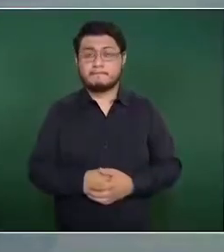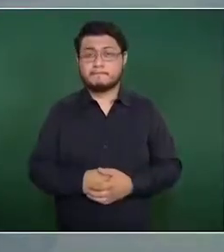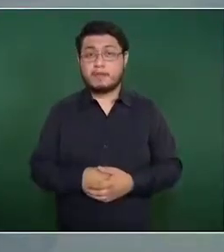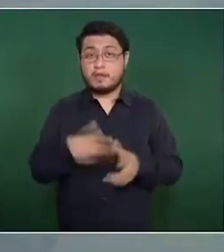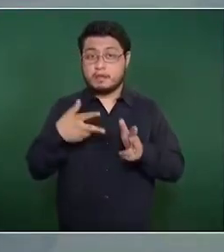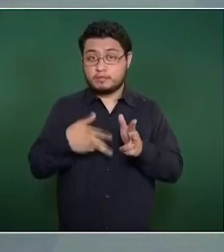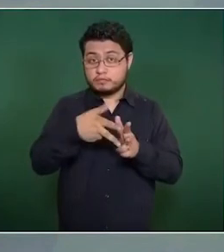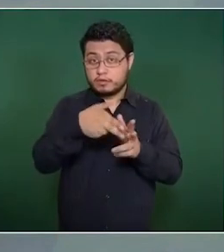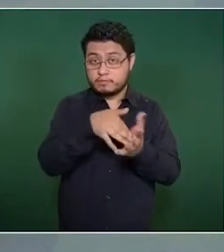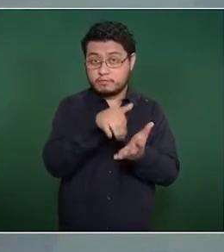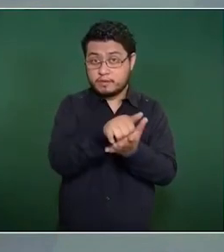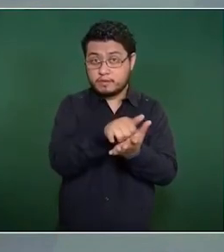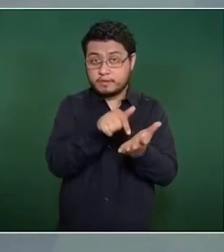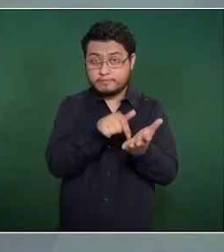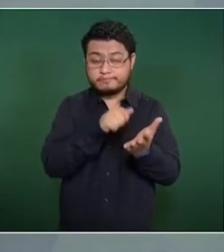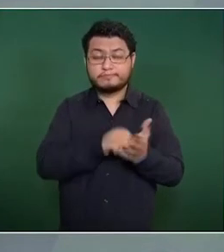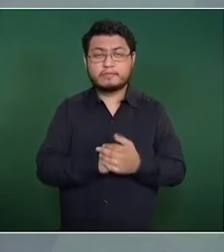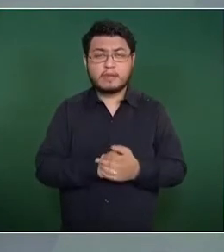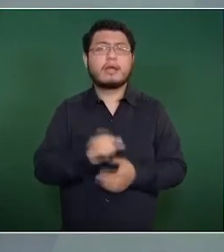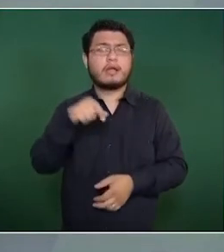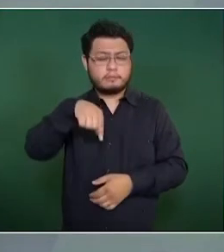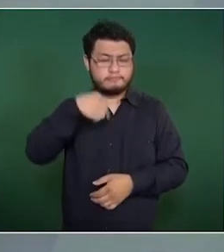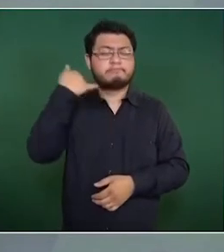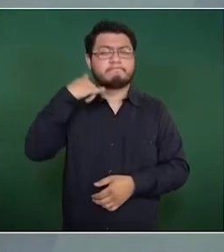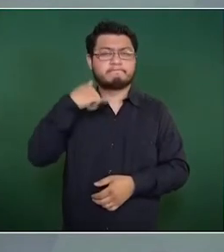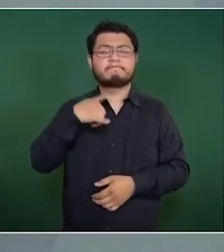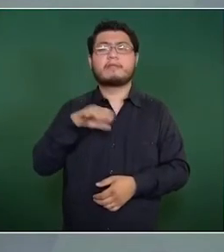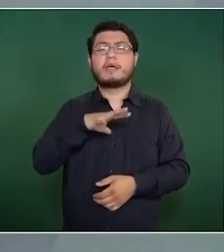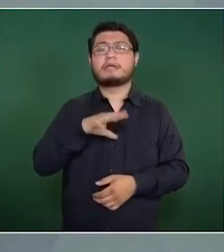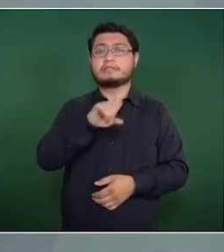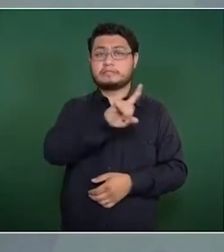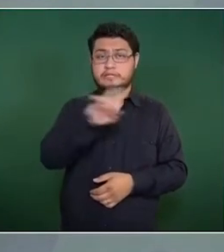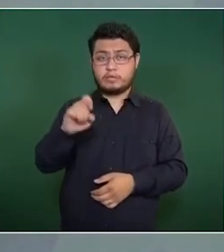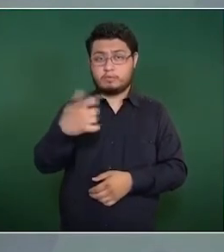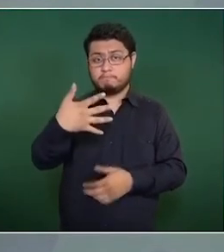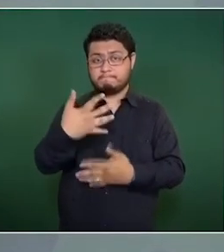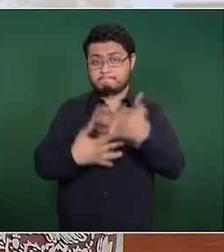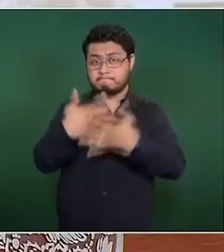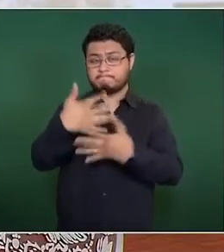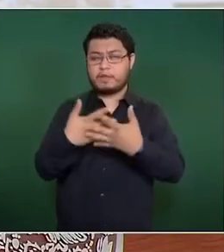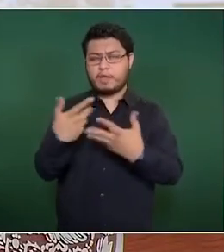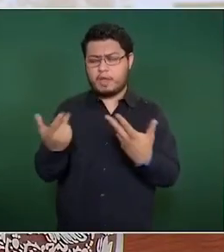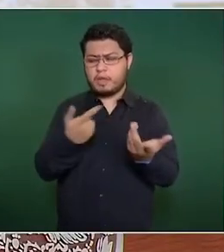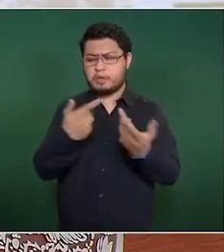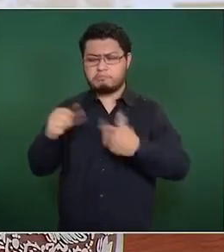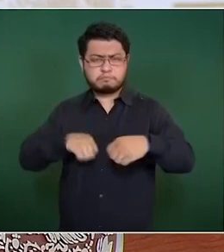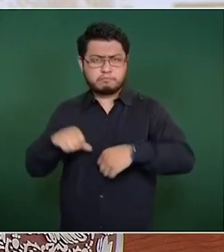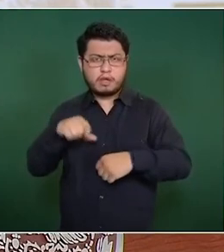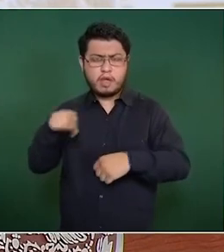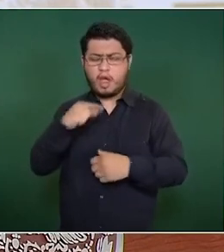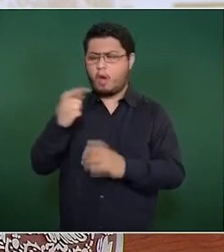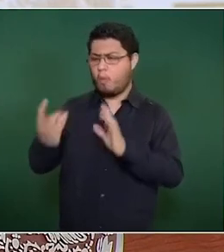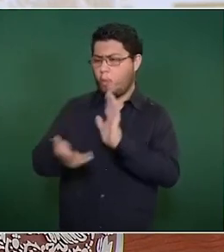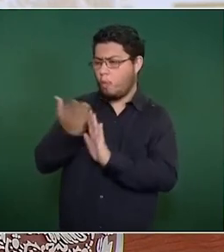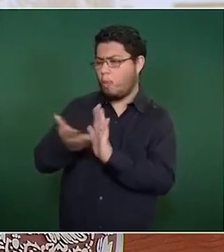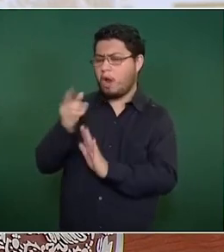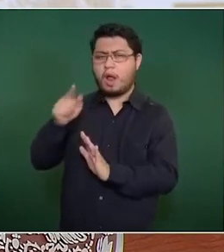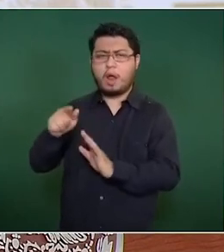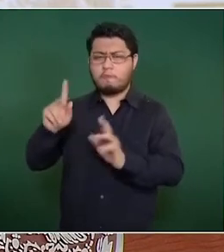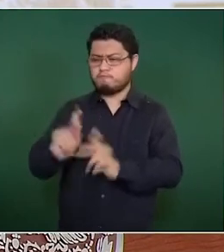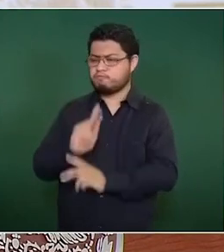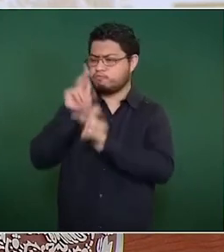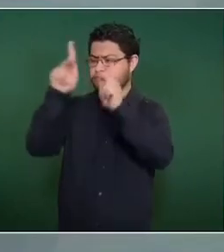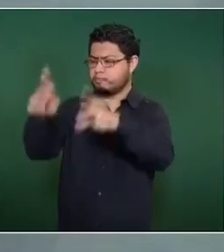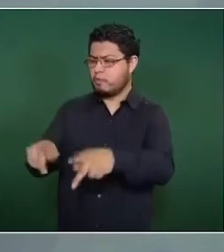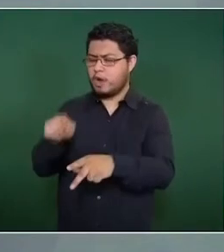Maya, en Yucatán se construyen 115 obras complementarias, entre viaductos, puentes, pasos de